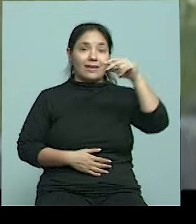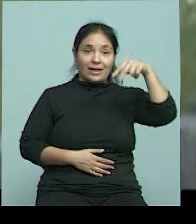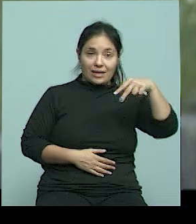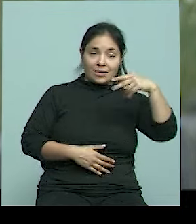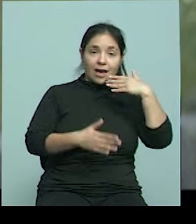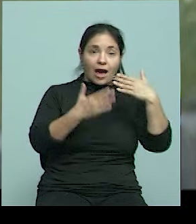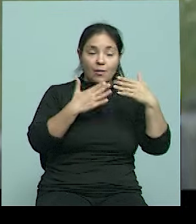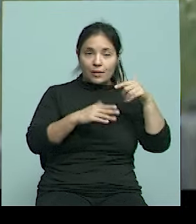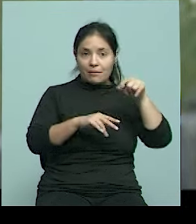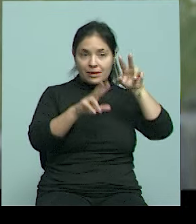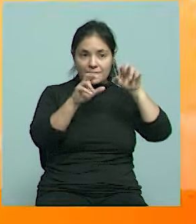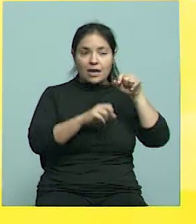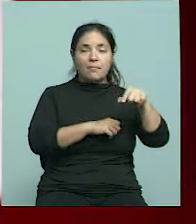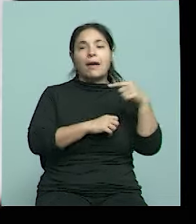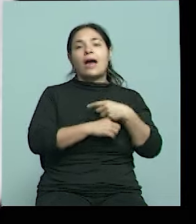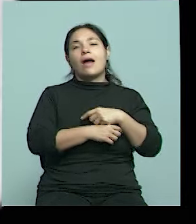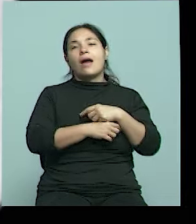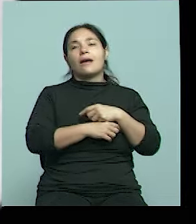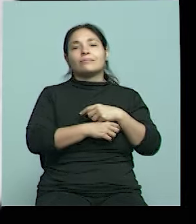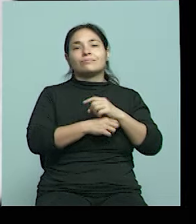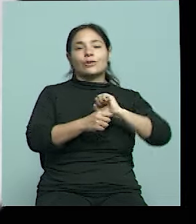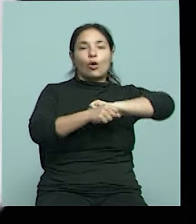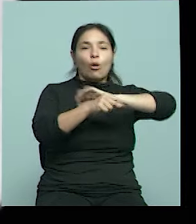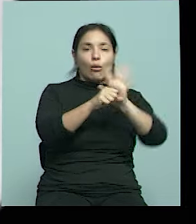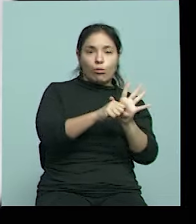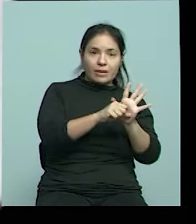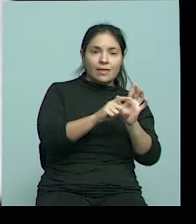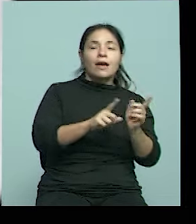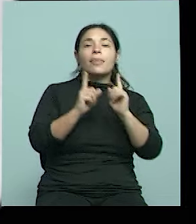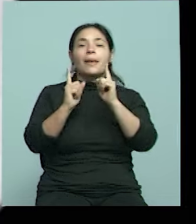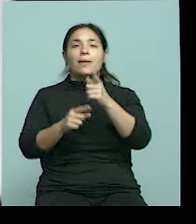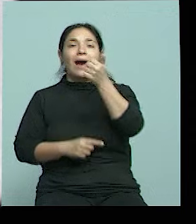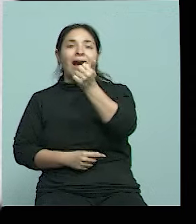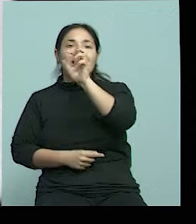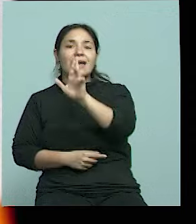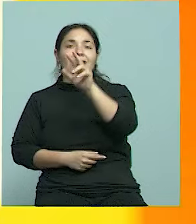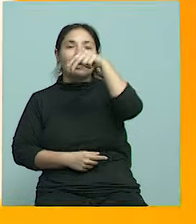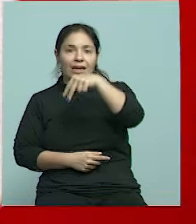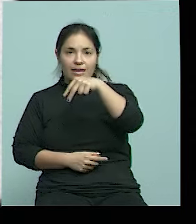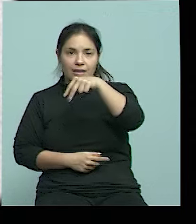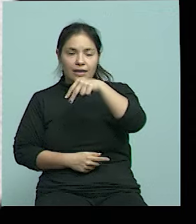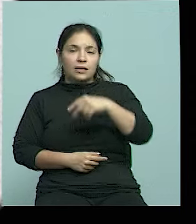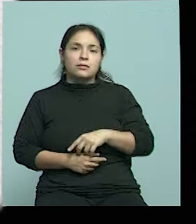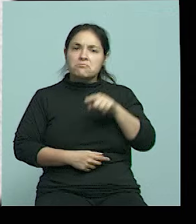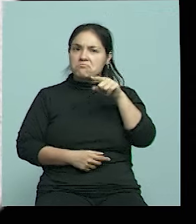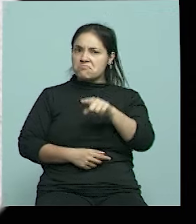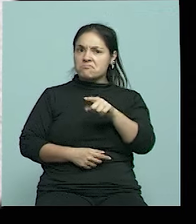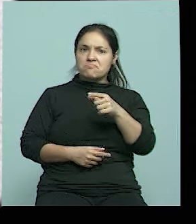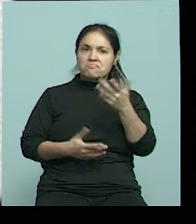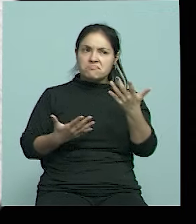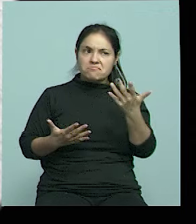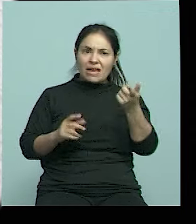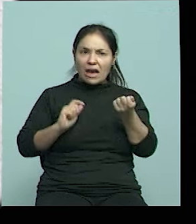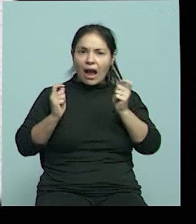del COVID, y el ARN. Y ahí decías, bueno, ¿qué es lo que se